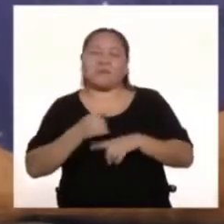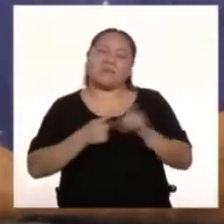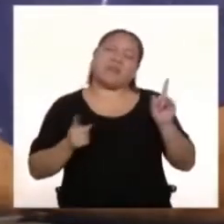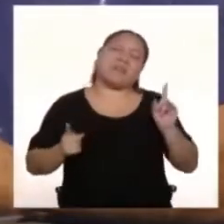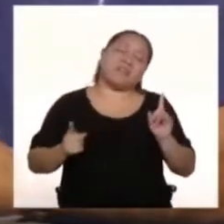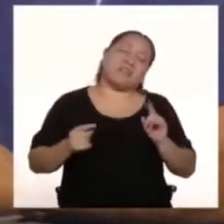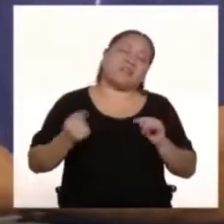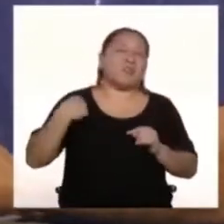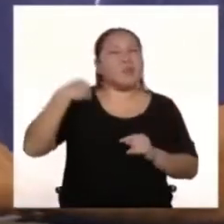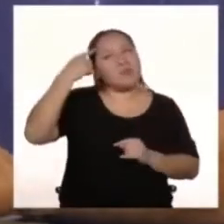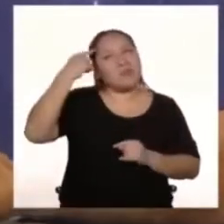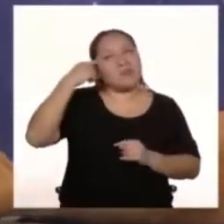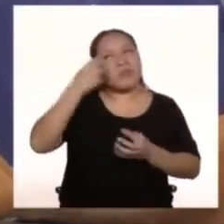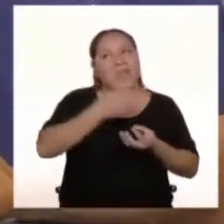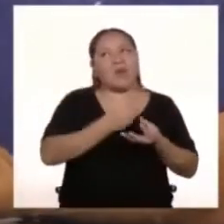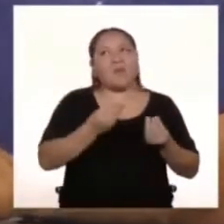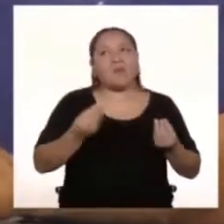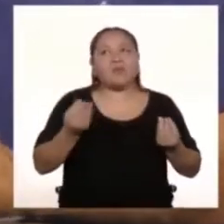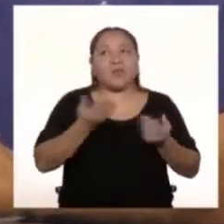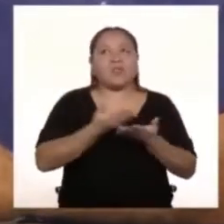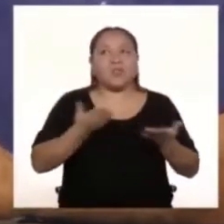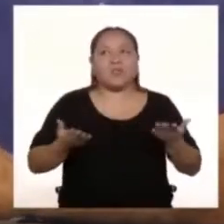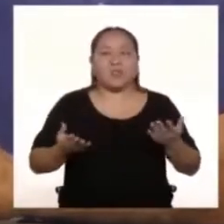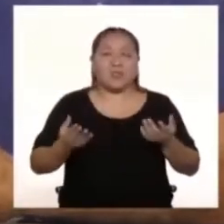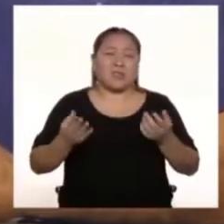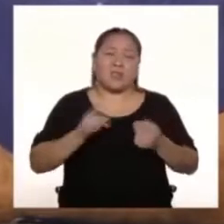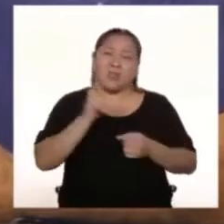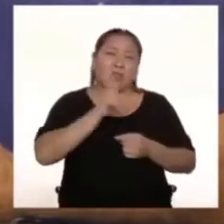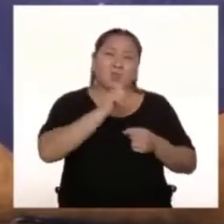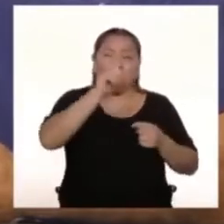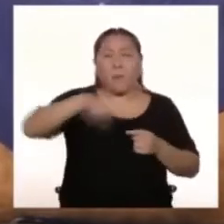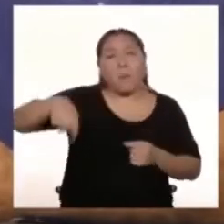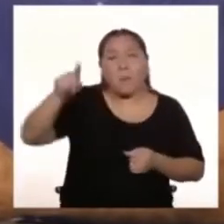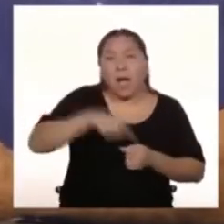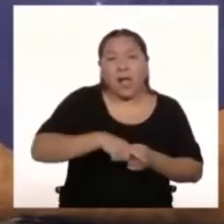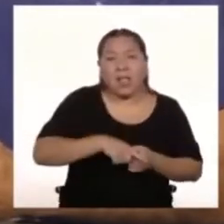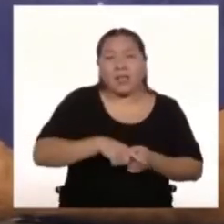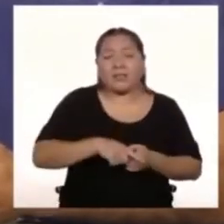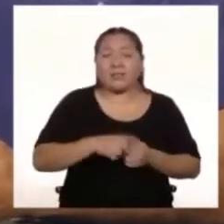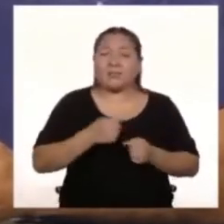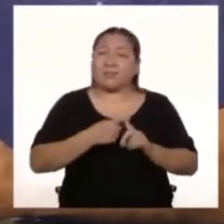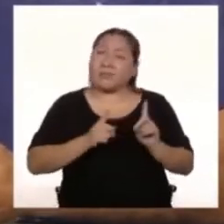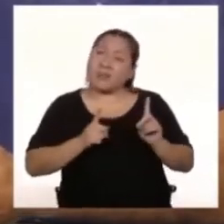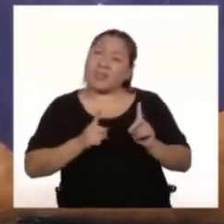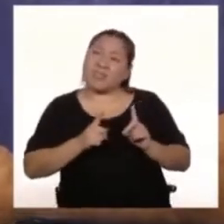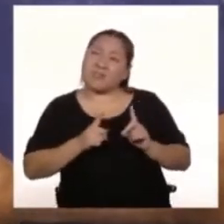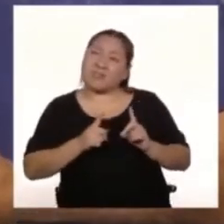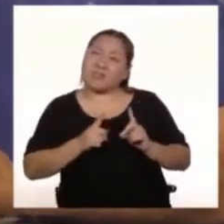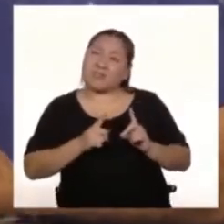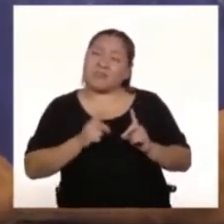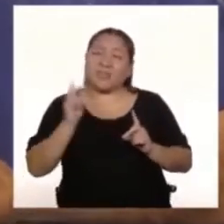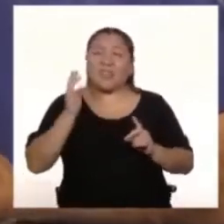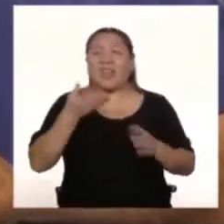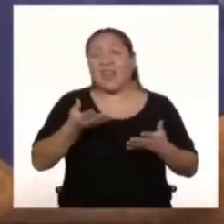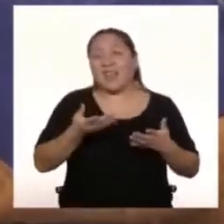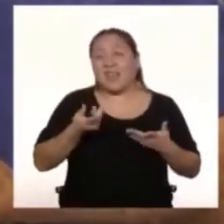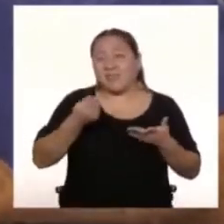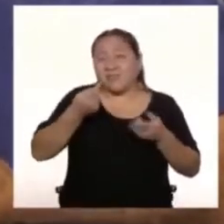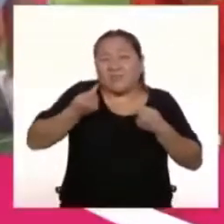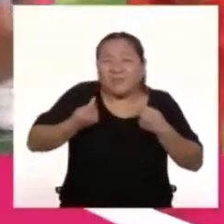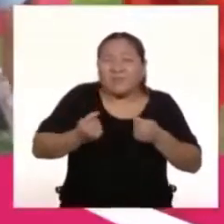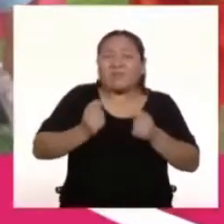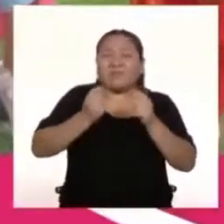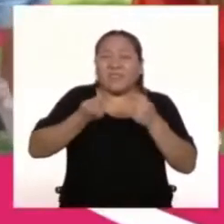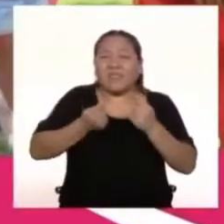que Hay un montón De cosas Que no necesariamente Son malas Pero Con las cuales Tenemos que luchar